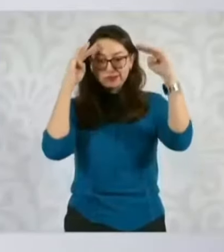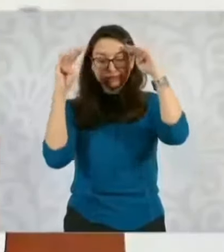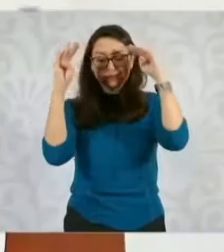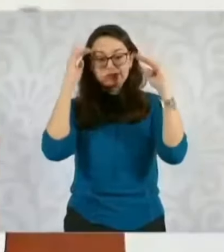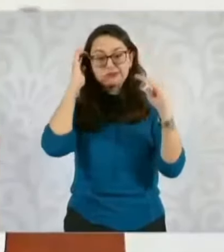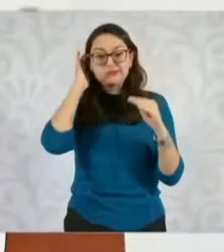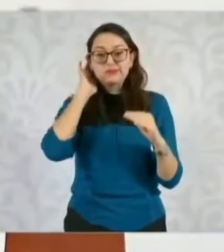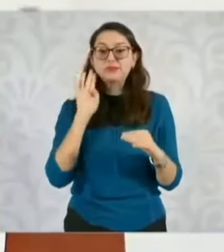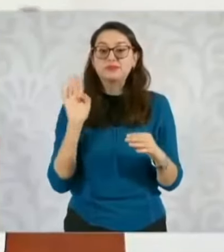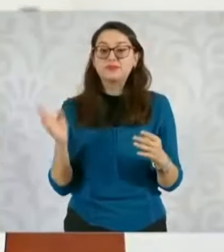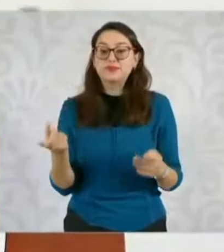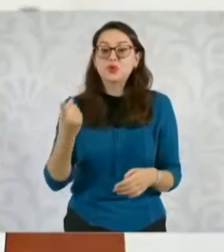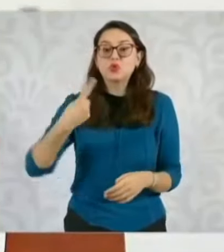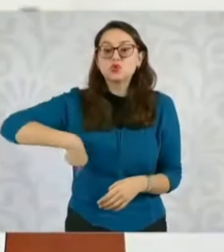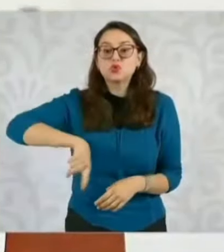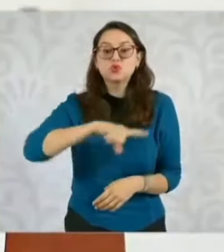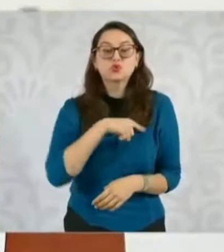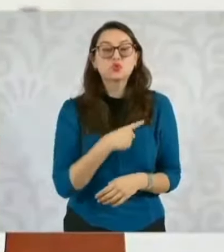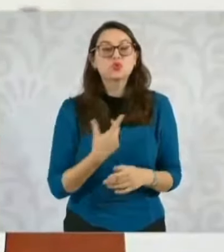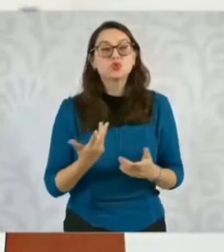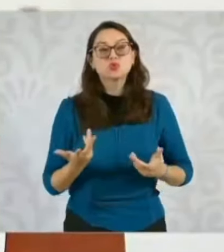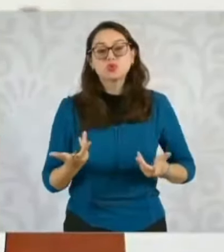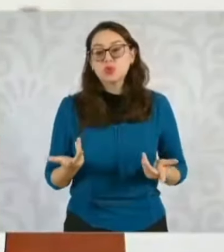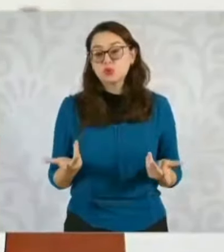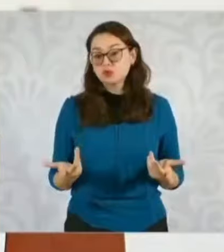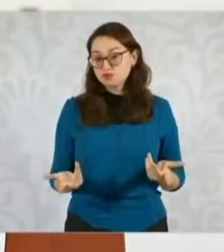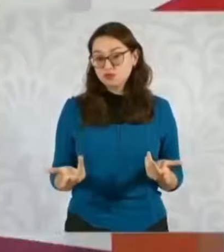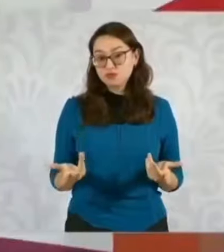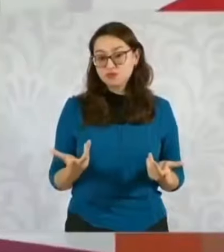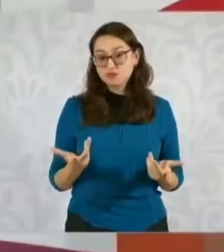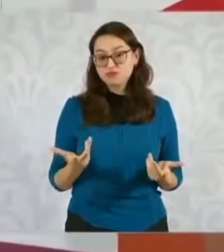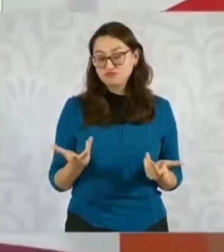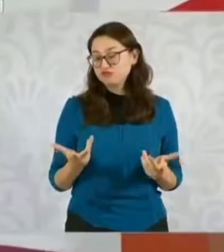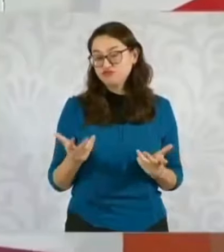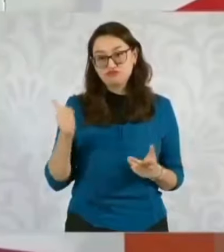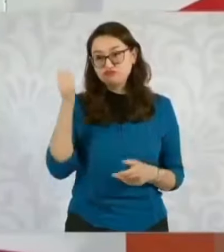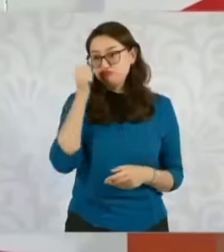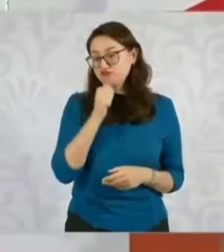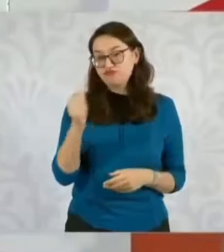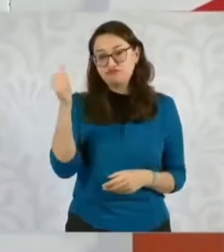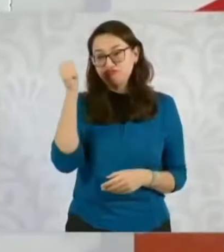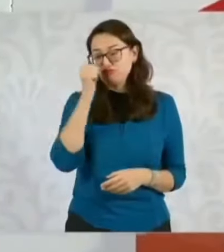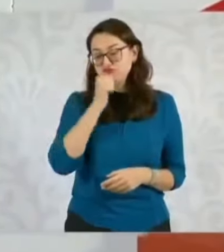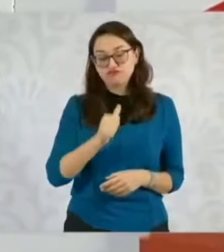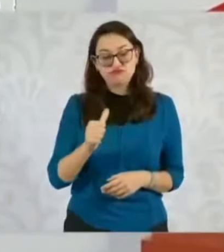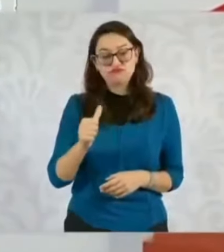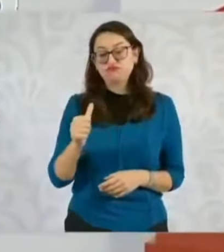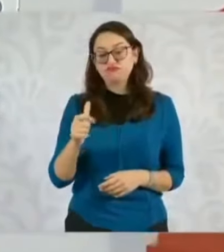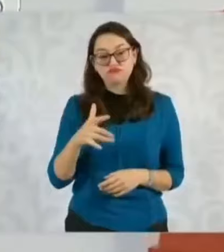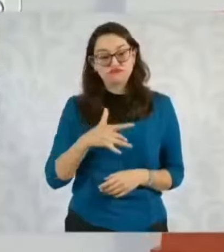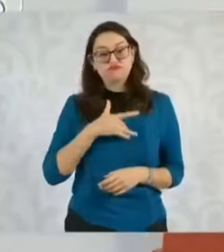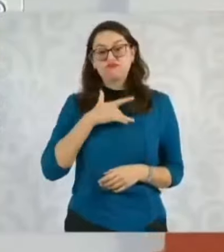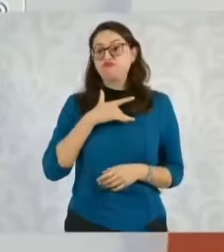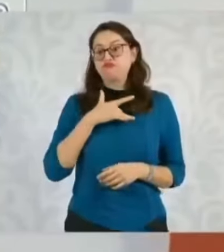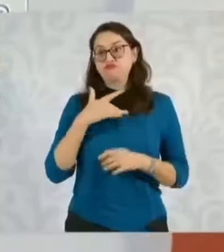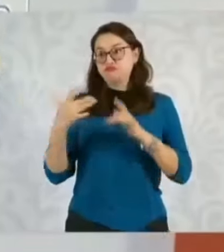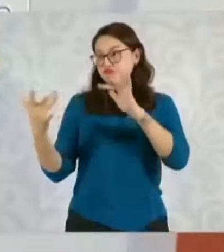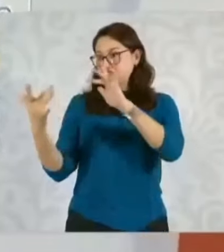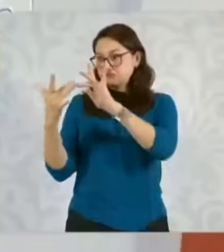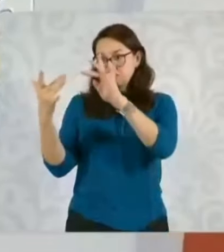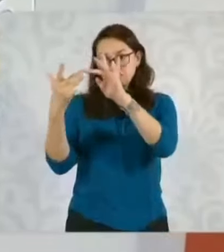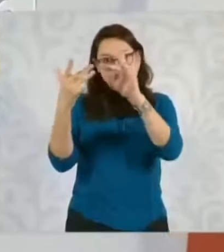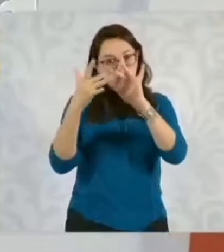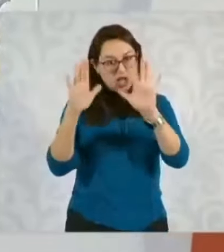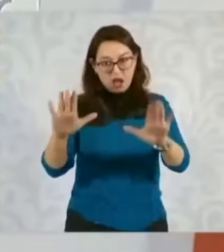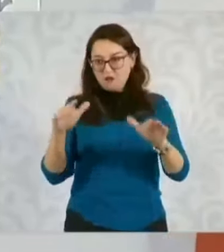Nuestra posición tiene que ver con la política exterior en México siempre, que es la búsqueda de la paz que hoy